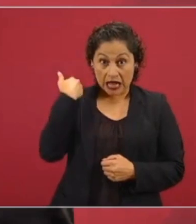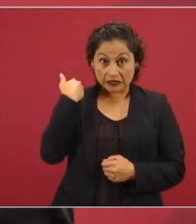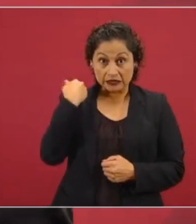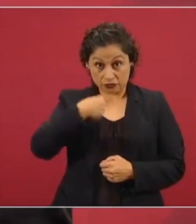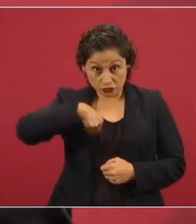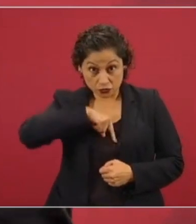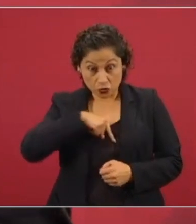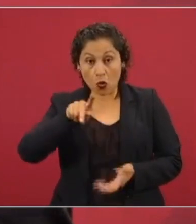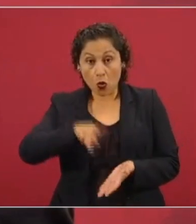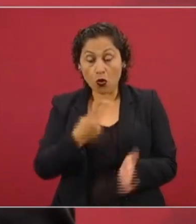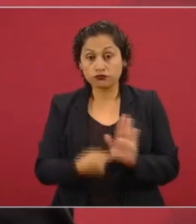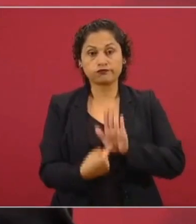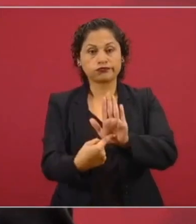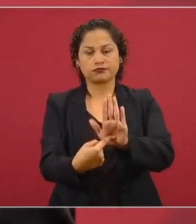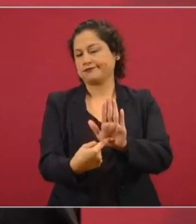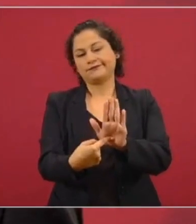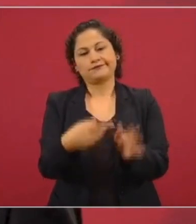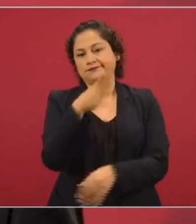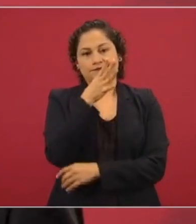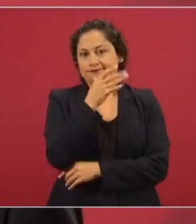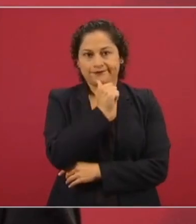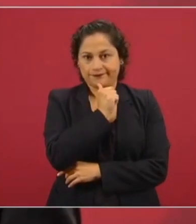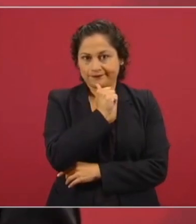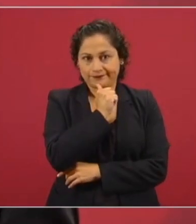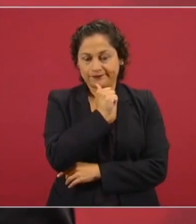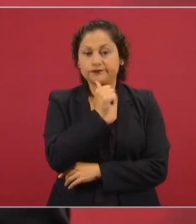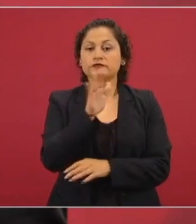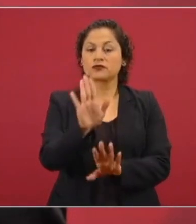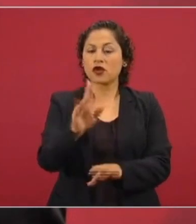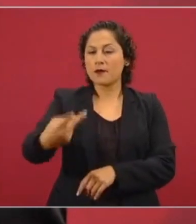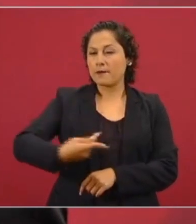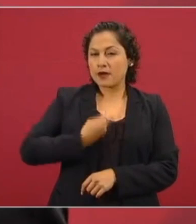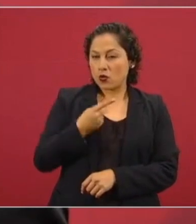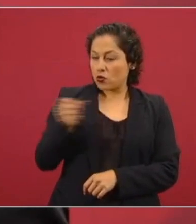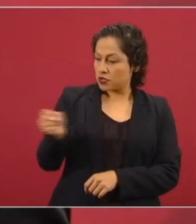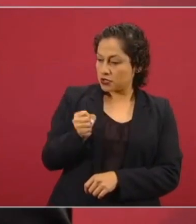¿por qué Manuel Espino? bueno porque él